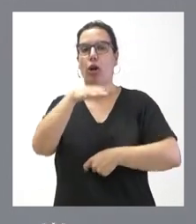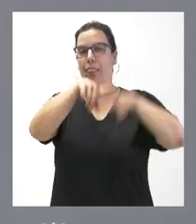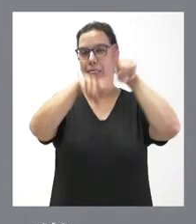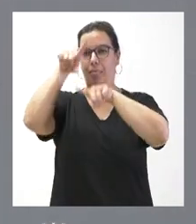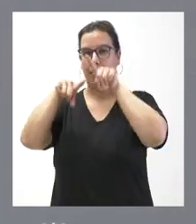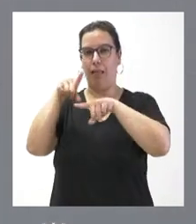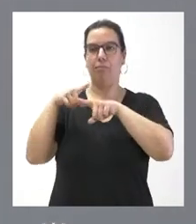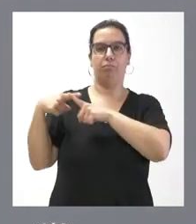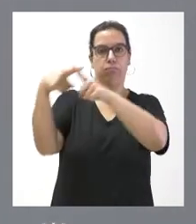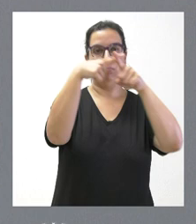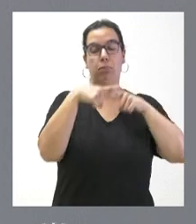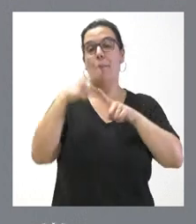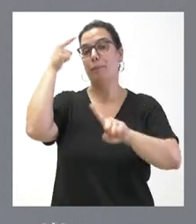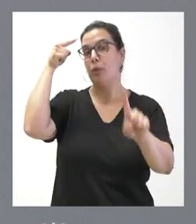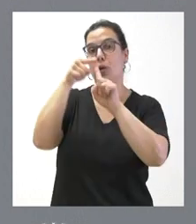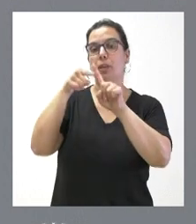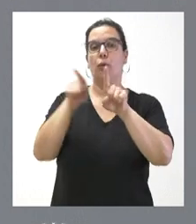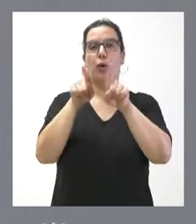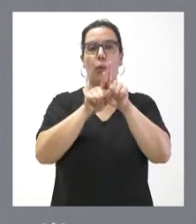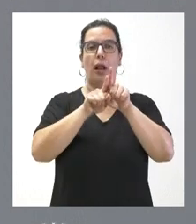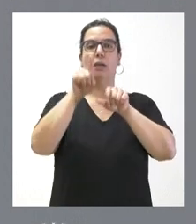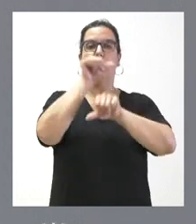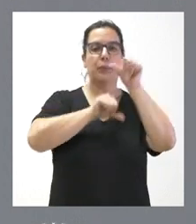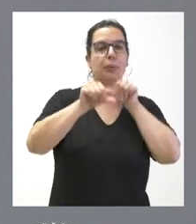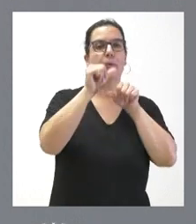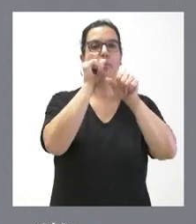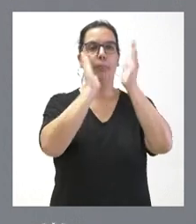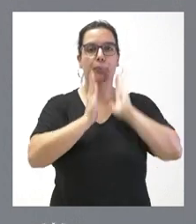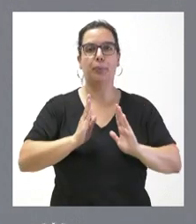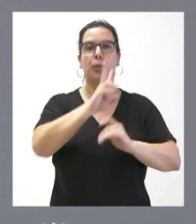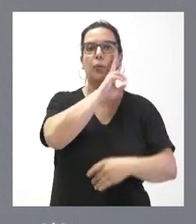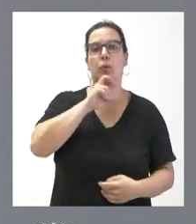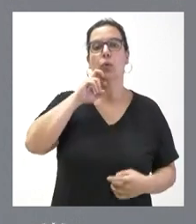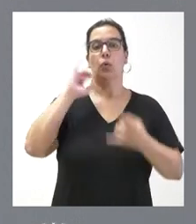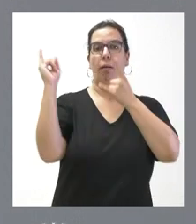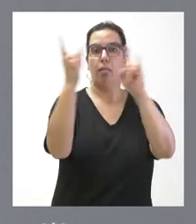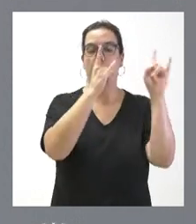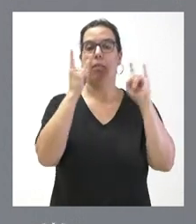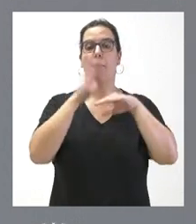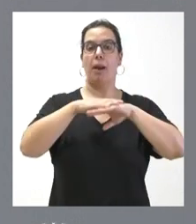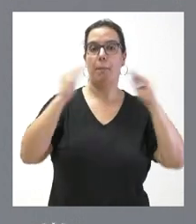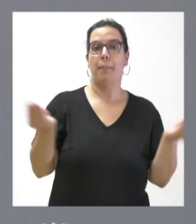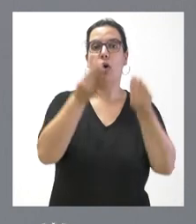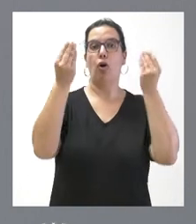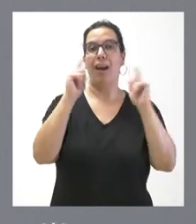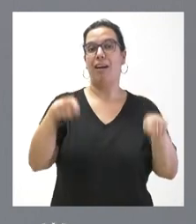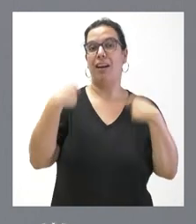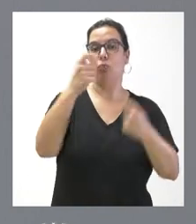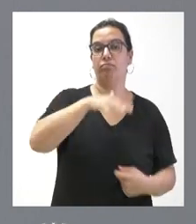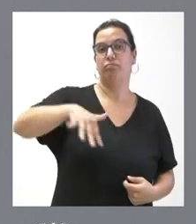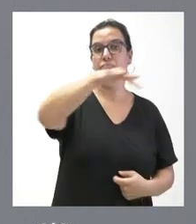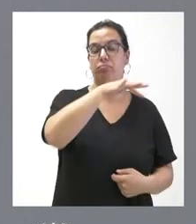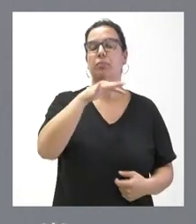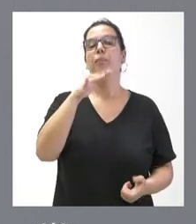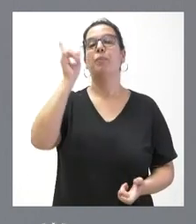trata de hacer tratamientos silvícolas para la conservación y mejora de los diferentes tipos de hábitats forestales, la